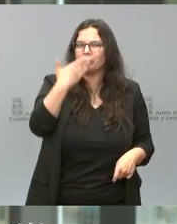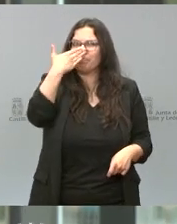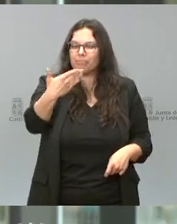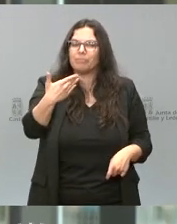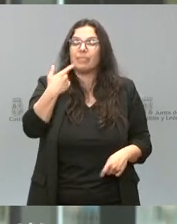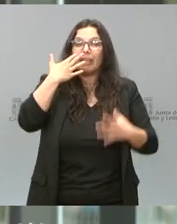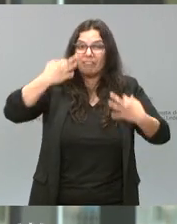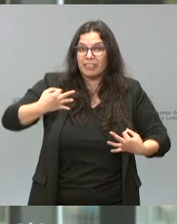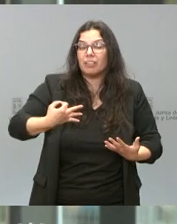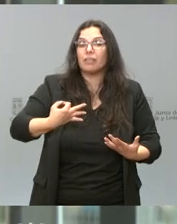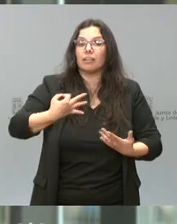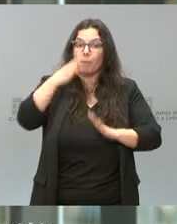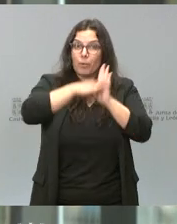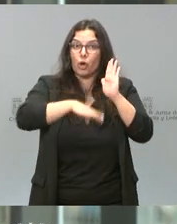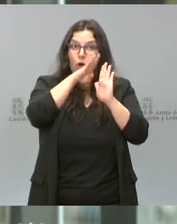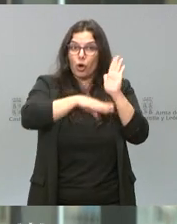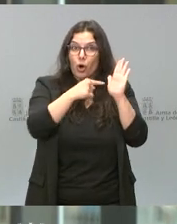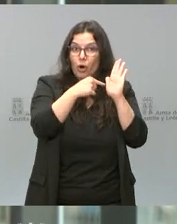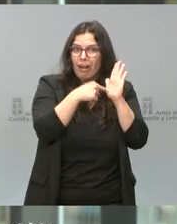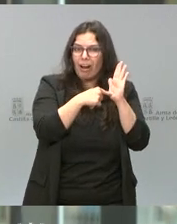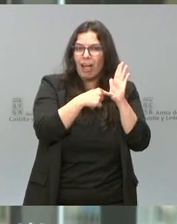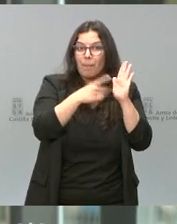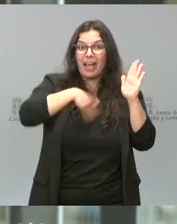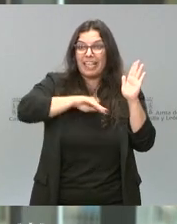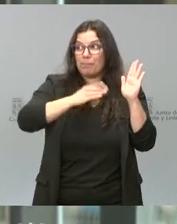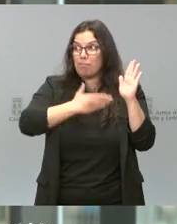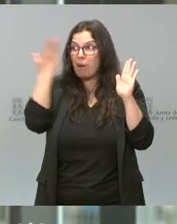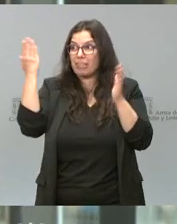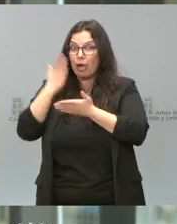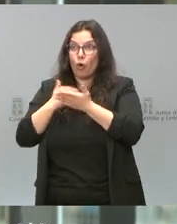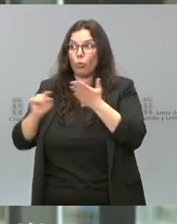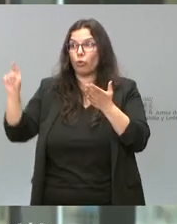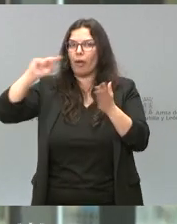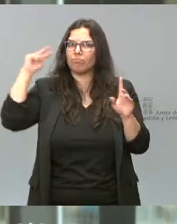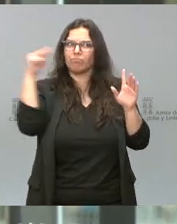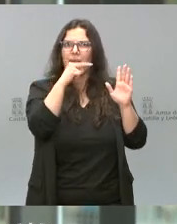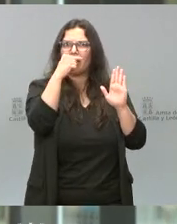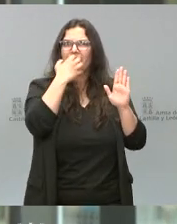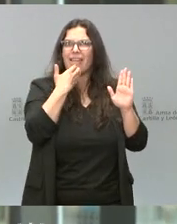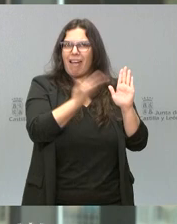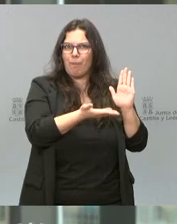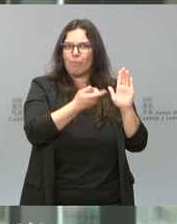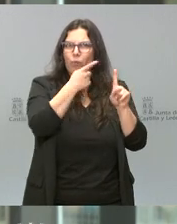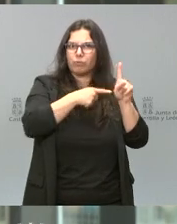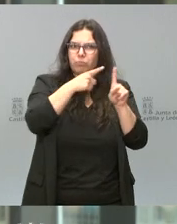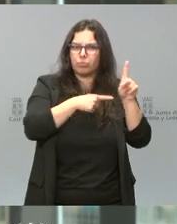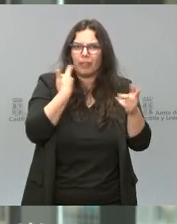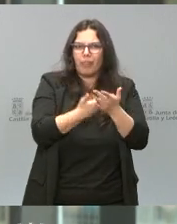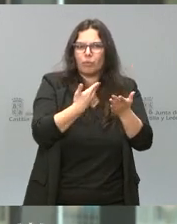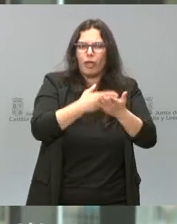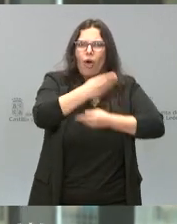ha sido ejemplo en toda la España autonómica y constituye otra demostración de que valen más hechos